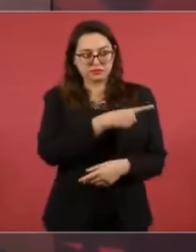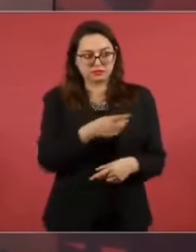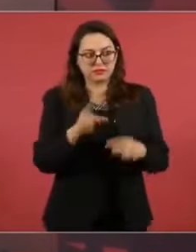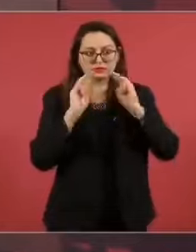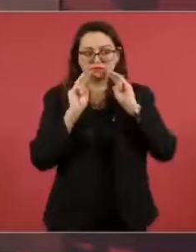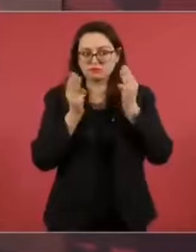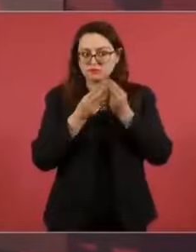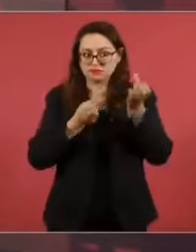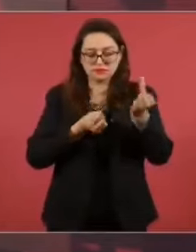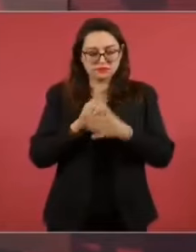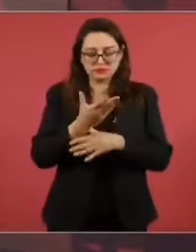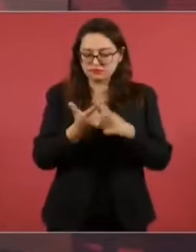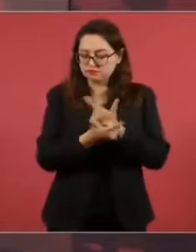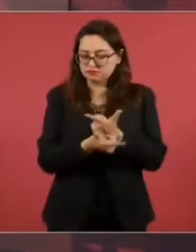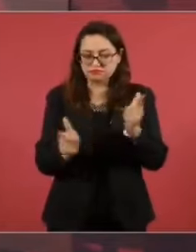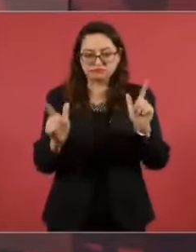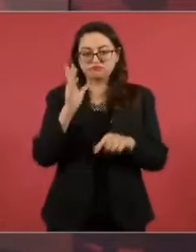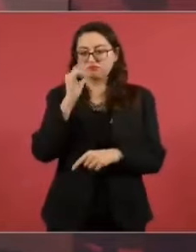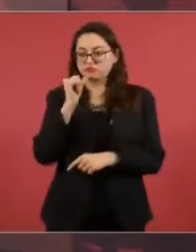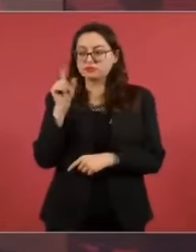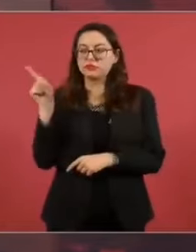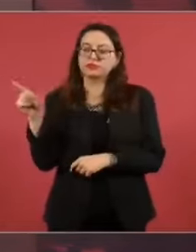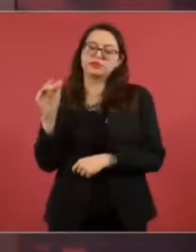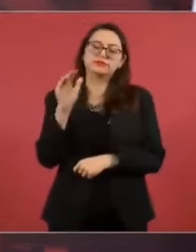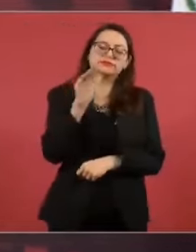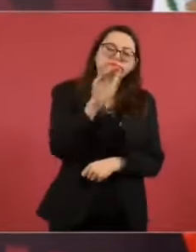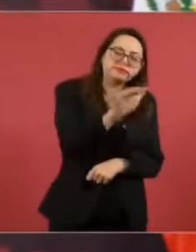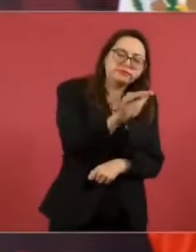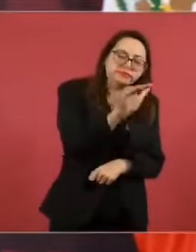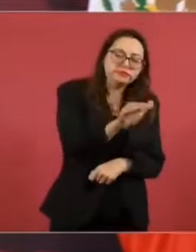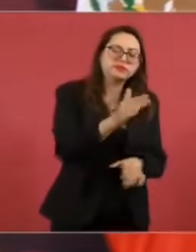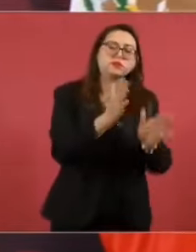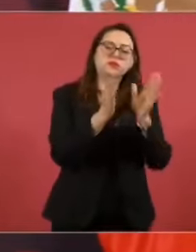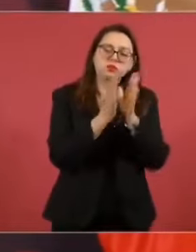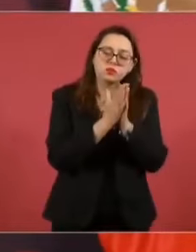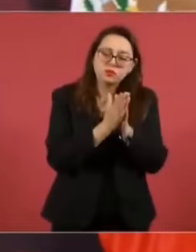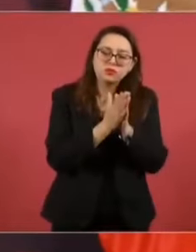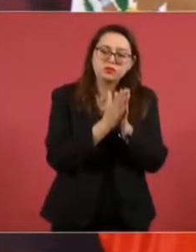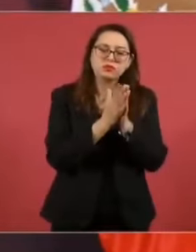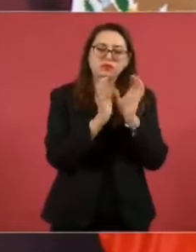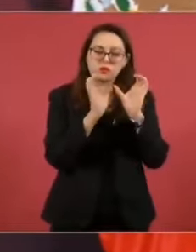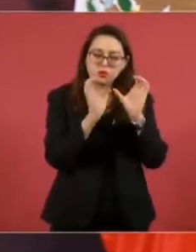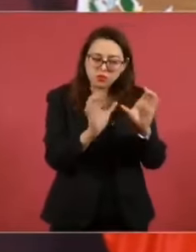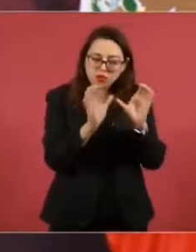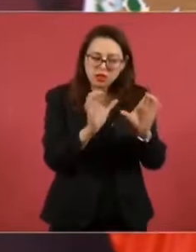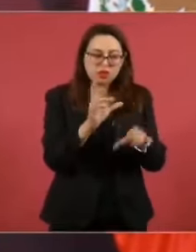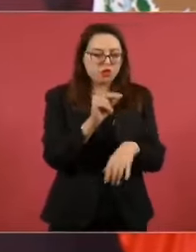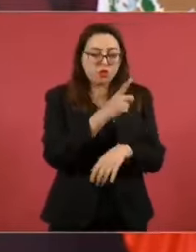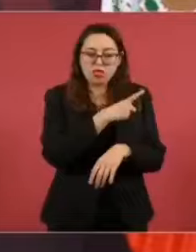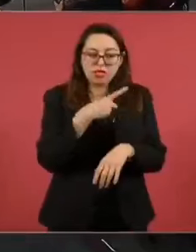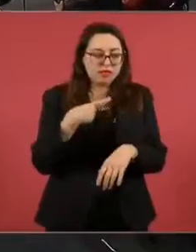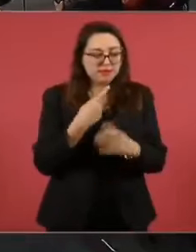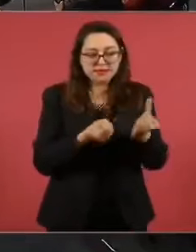hablaba con el juez y le decía, cuidado con esto,